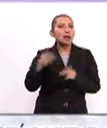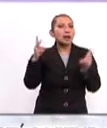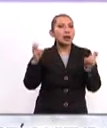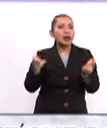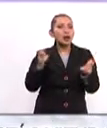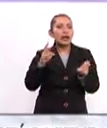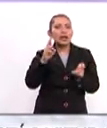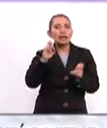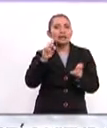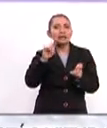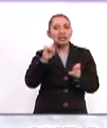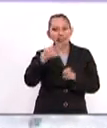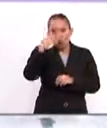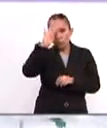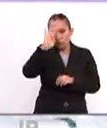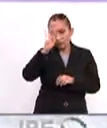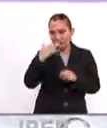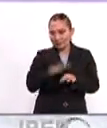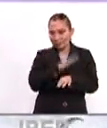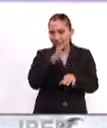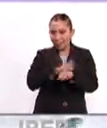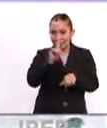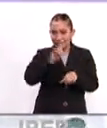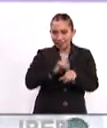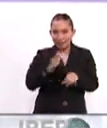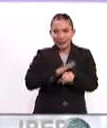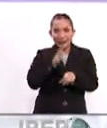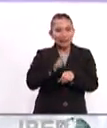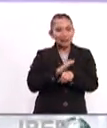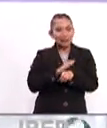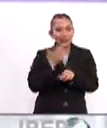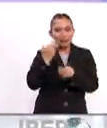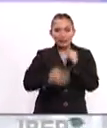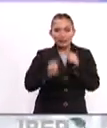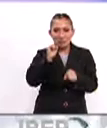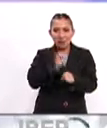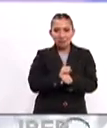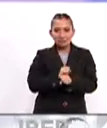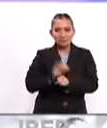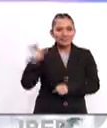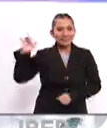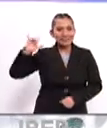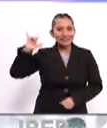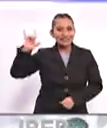Represent Cuba. Que tengan un excelente día y excelente fin de semana.